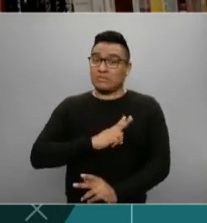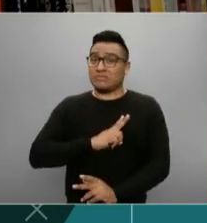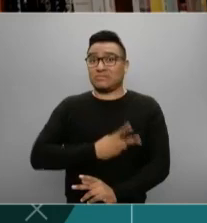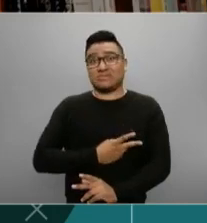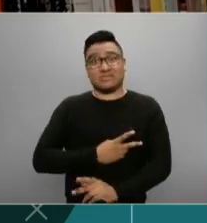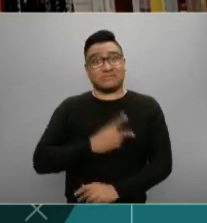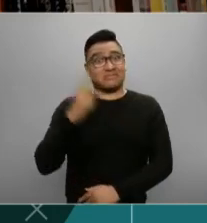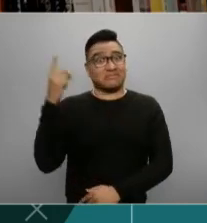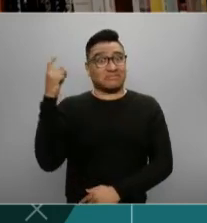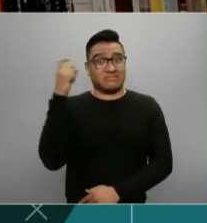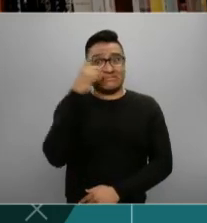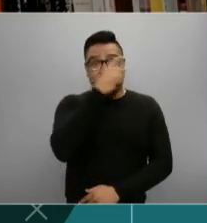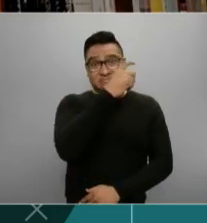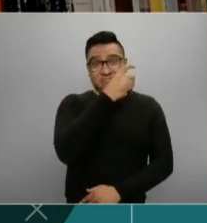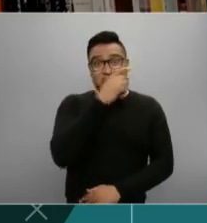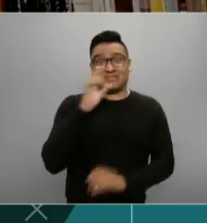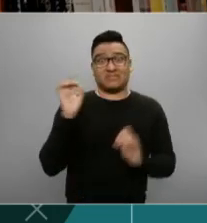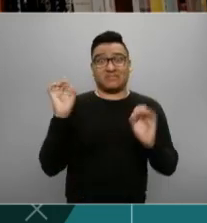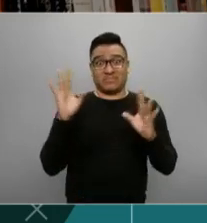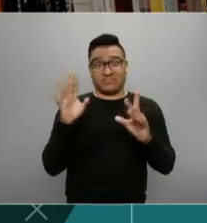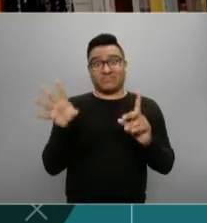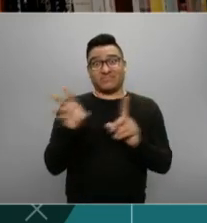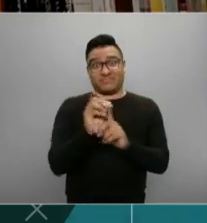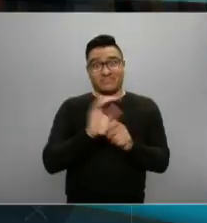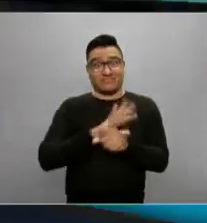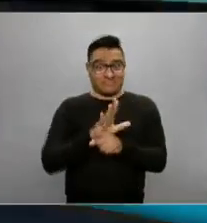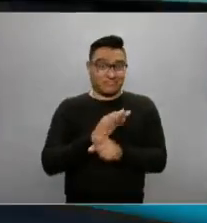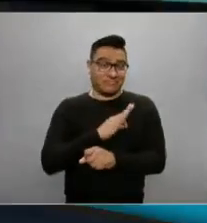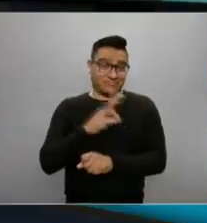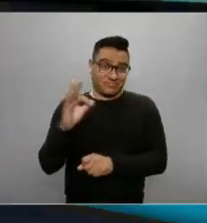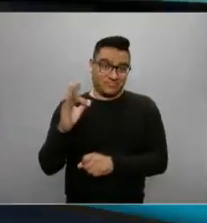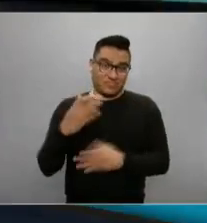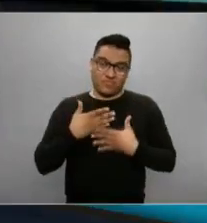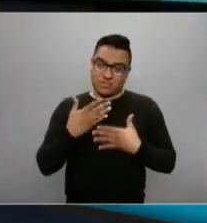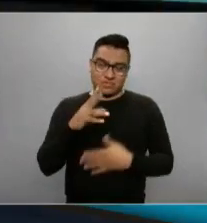traicionero y no hay que confiarnos. Gracias, embajador, muy buenas noches.